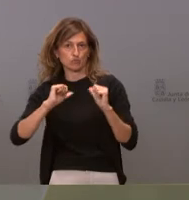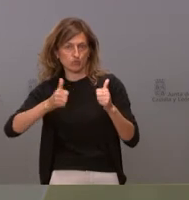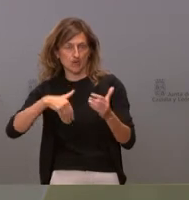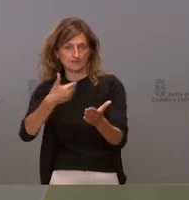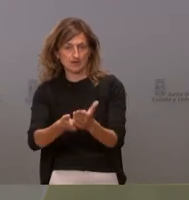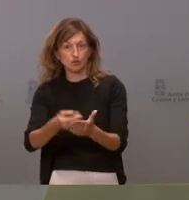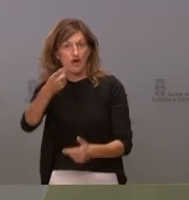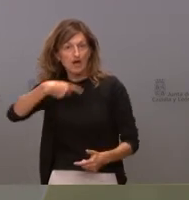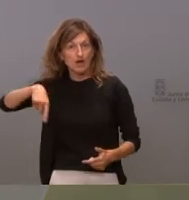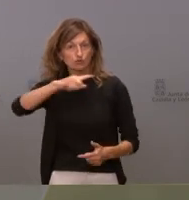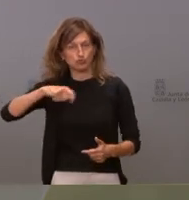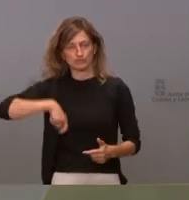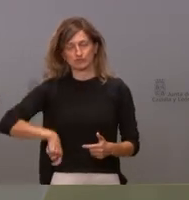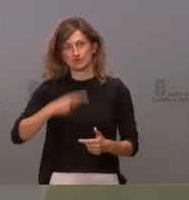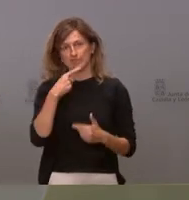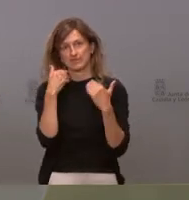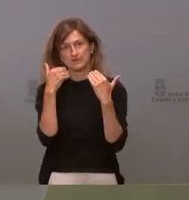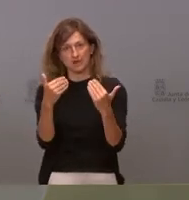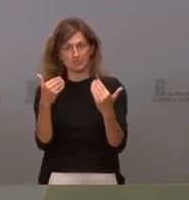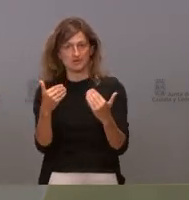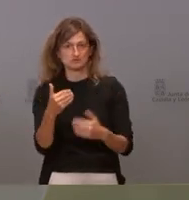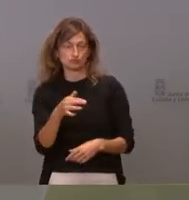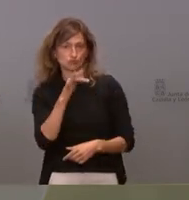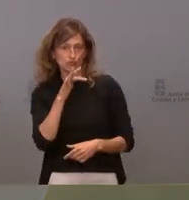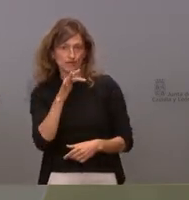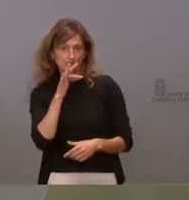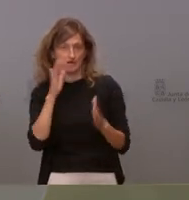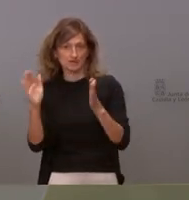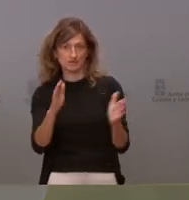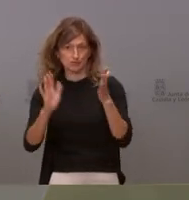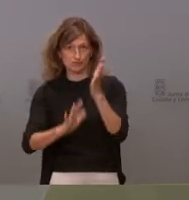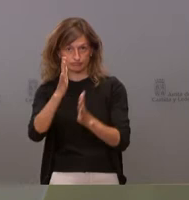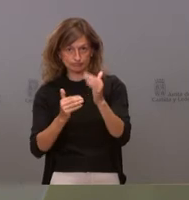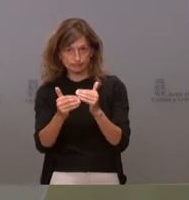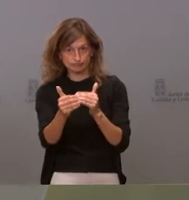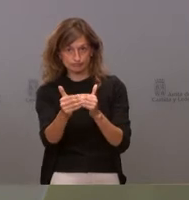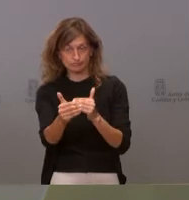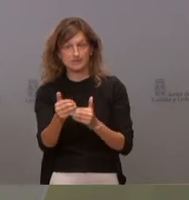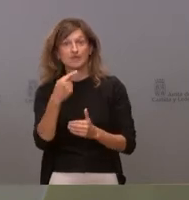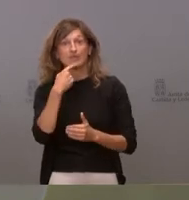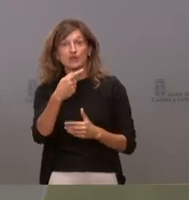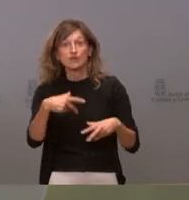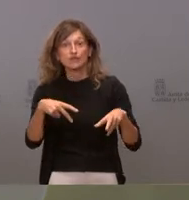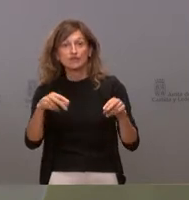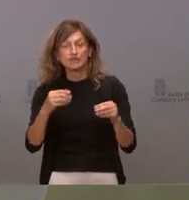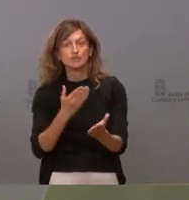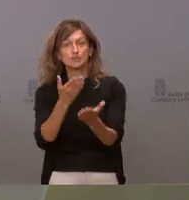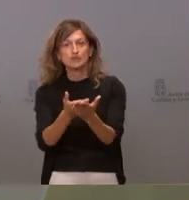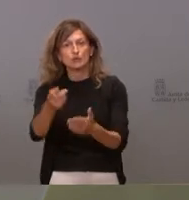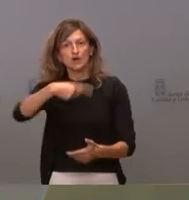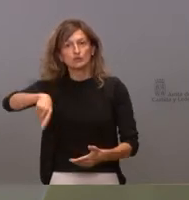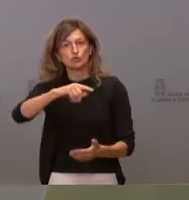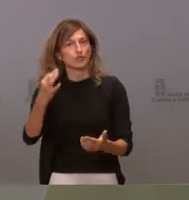A todos ellos, nuestro agradecimiento, y queda todavía mucha temporada de incendios por delante, y termino pidiendo responsabilidad.